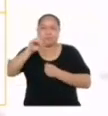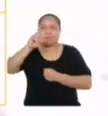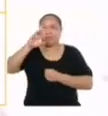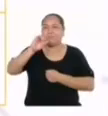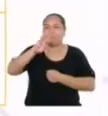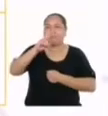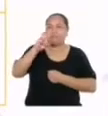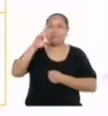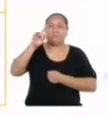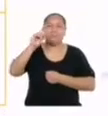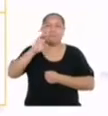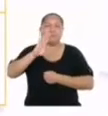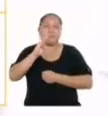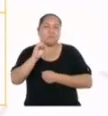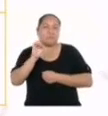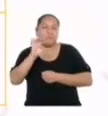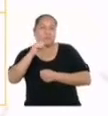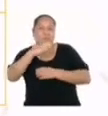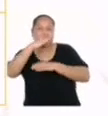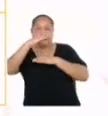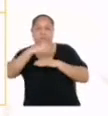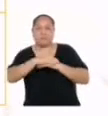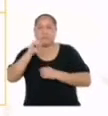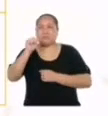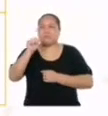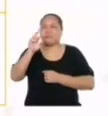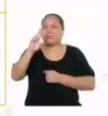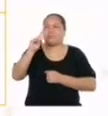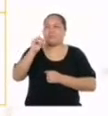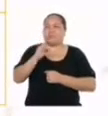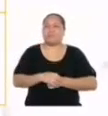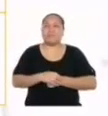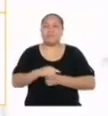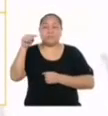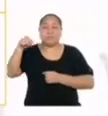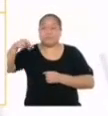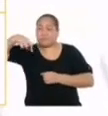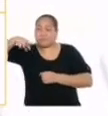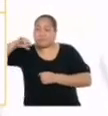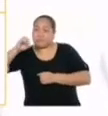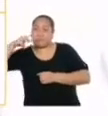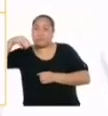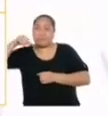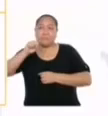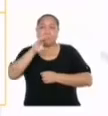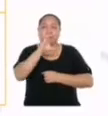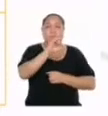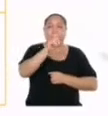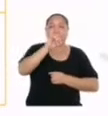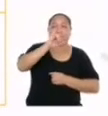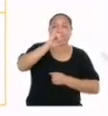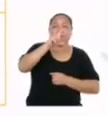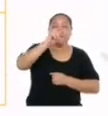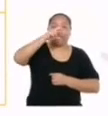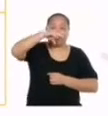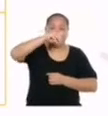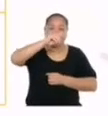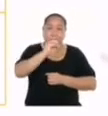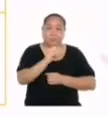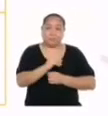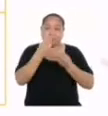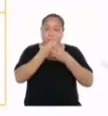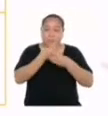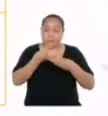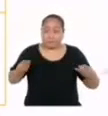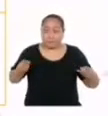vértices, bases, aristas, alturas, de prismas y cilindros en materiales reutilizados. Correcto. Este criterio se hace